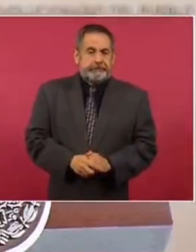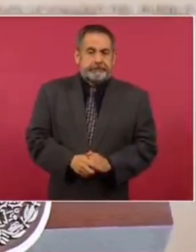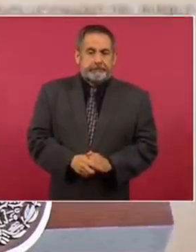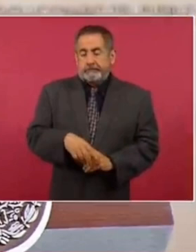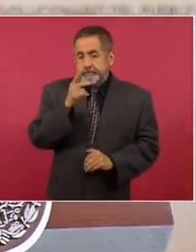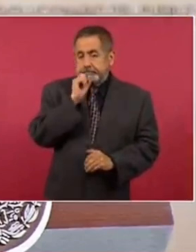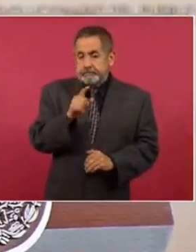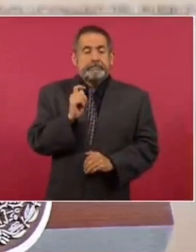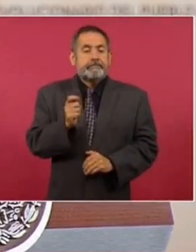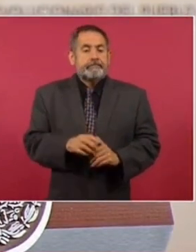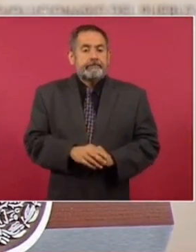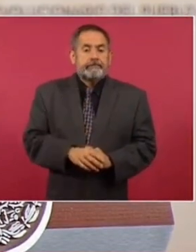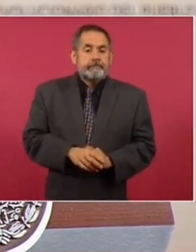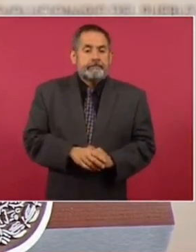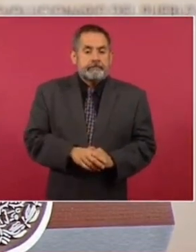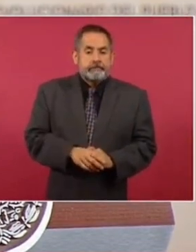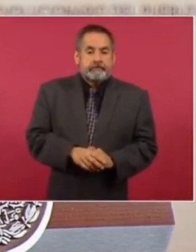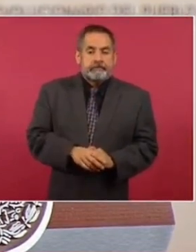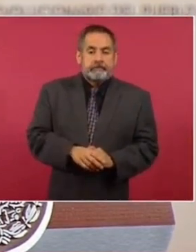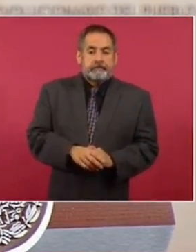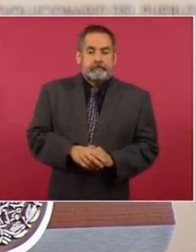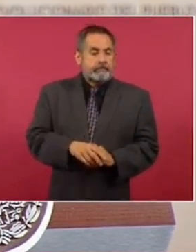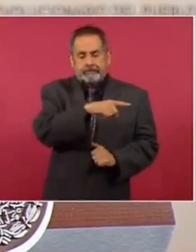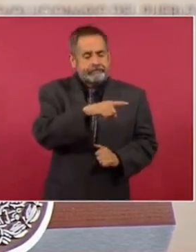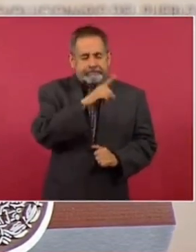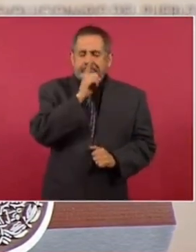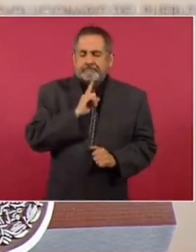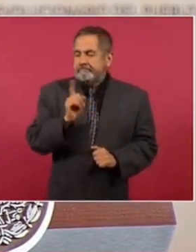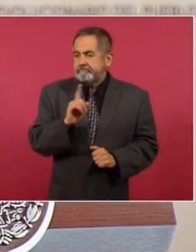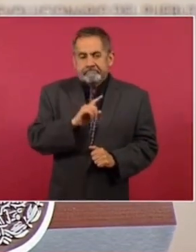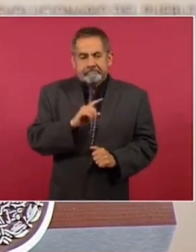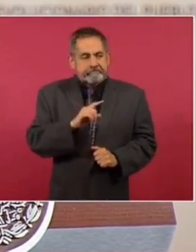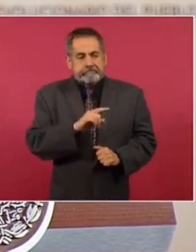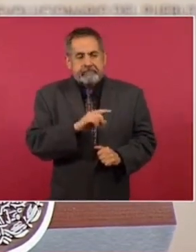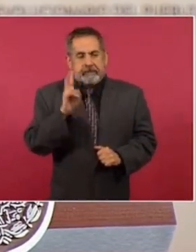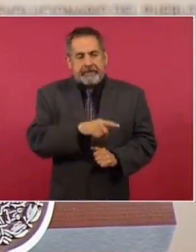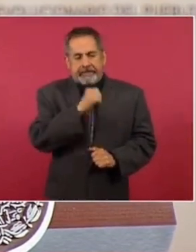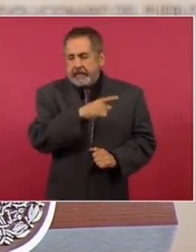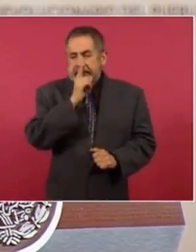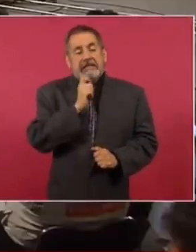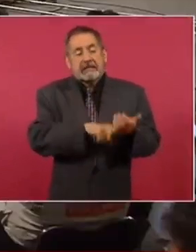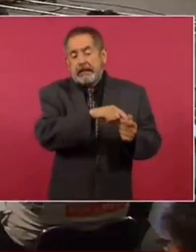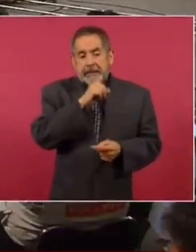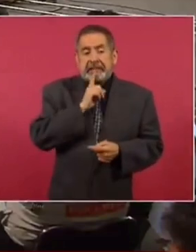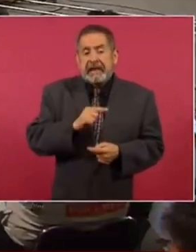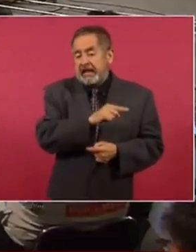Pero además, no es cierto. Fue una volada.